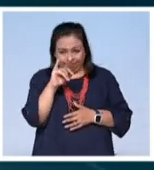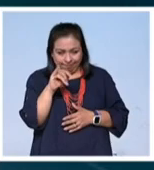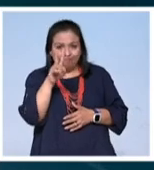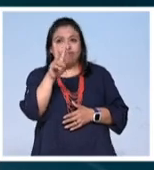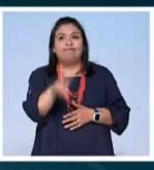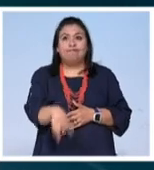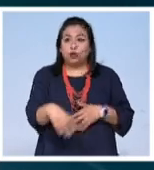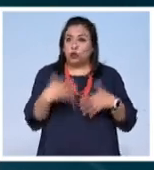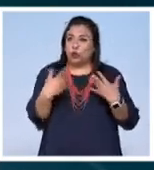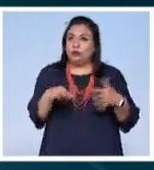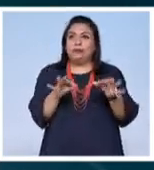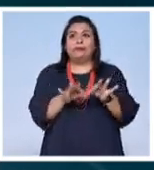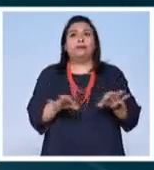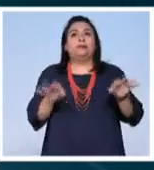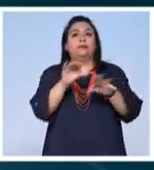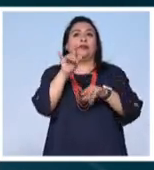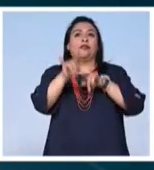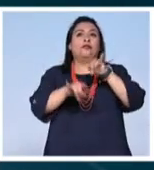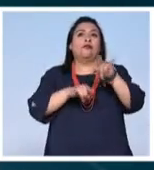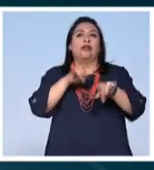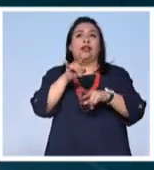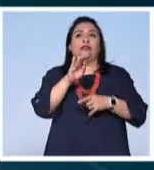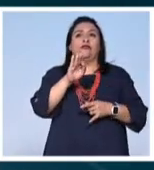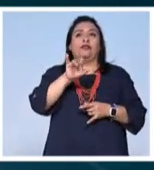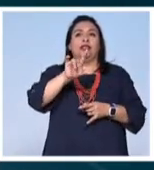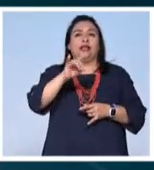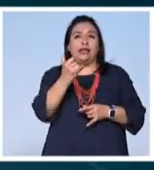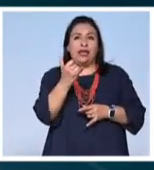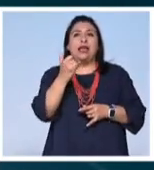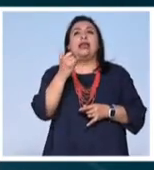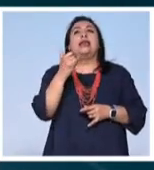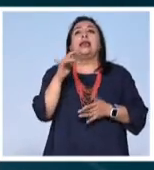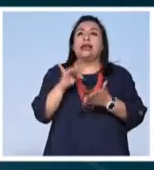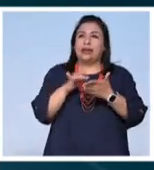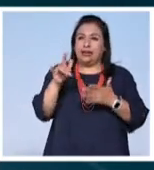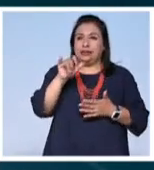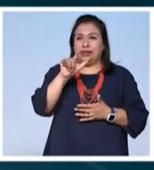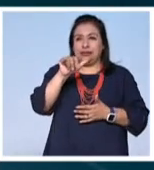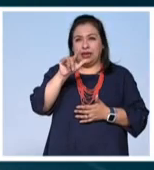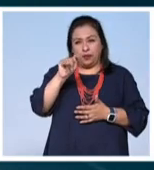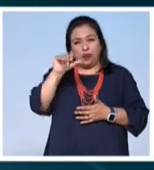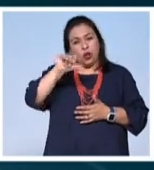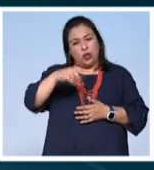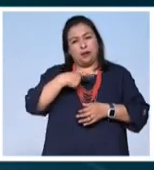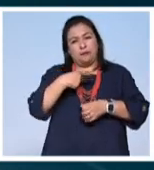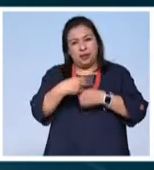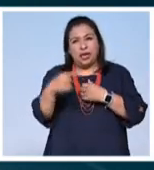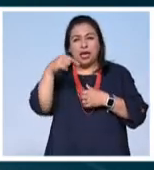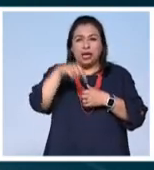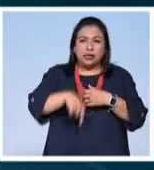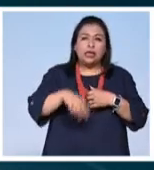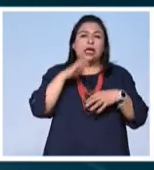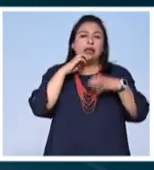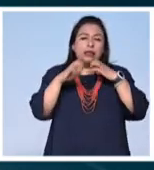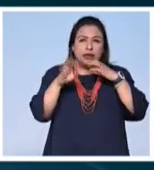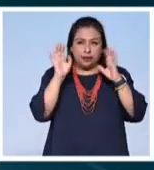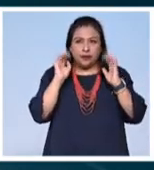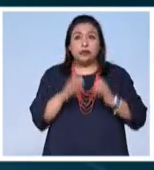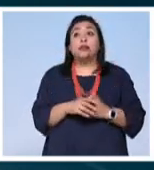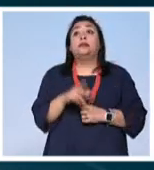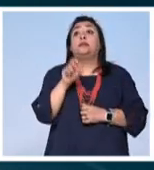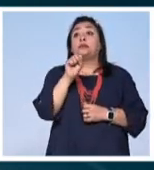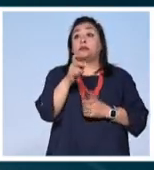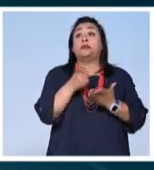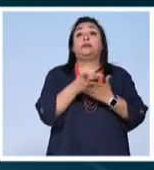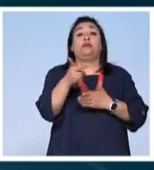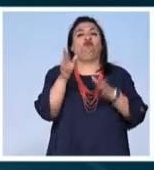grandes lujos de la Feria Internacional de la Lectura Yucatán. Y muchas gracias Alberto por este espacio en el programa. Es